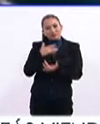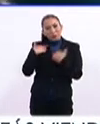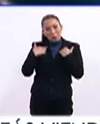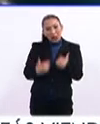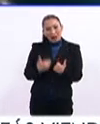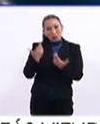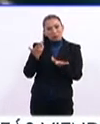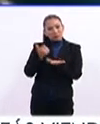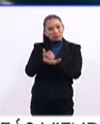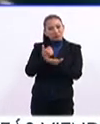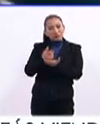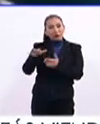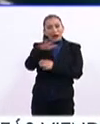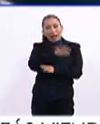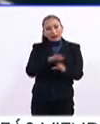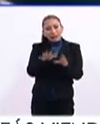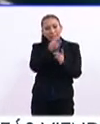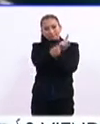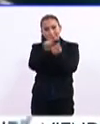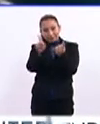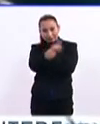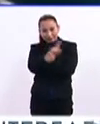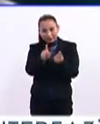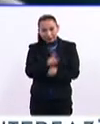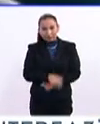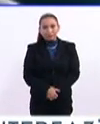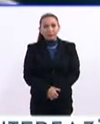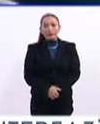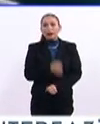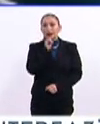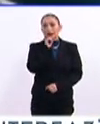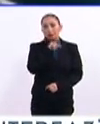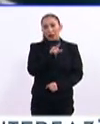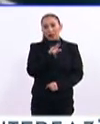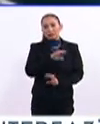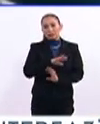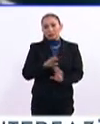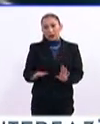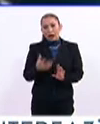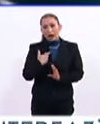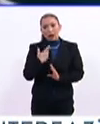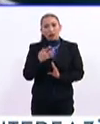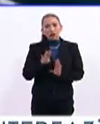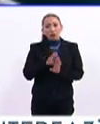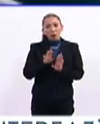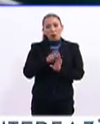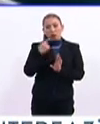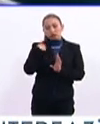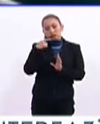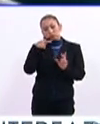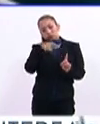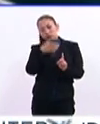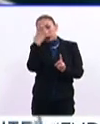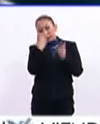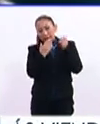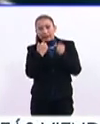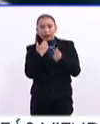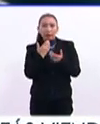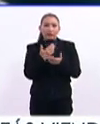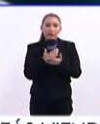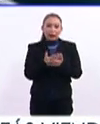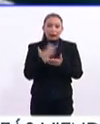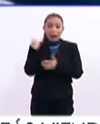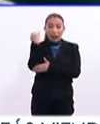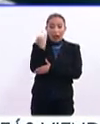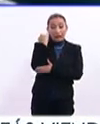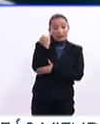mencionábamos, que tiene que ver con el plano de la convivencia. Y no se ha dejado del lado cognoscitivo, que aunque en